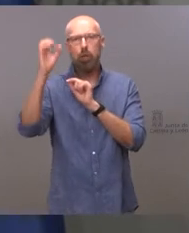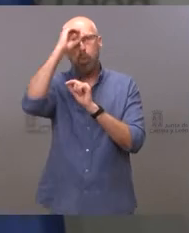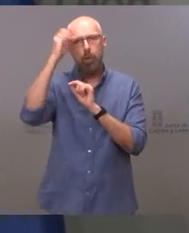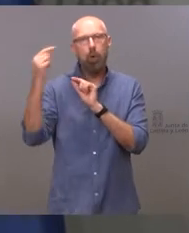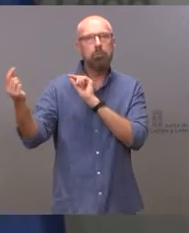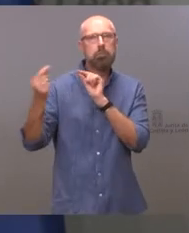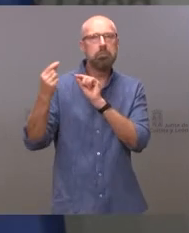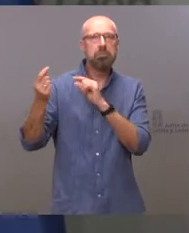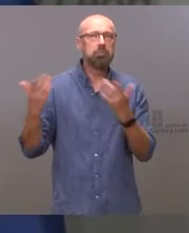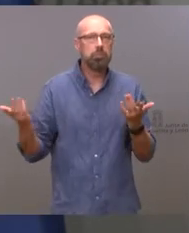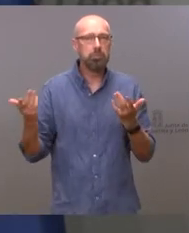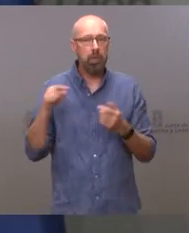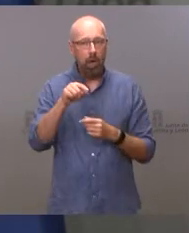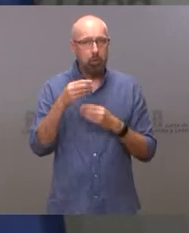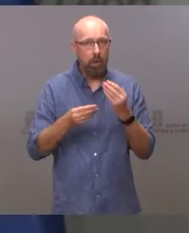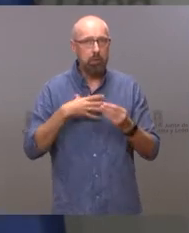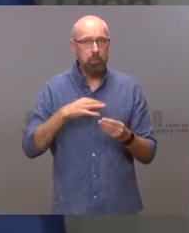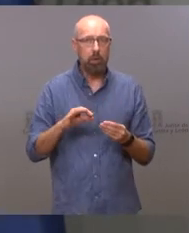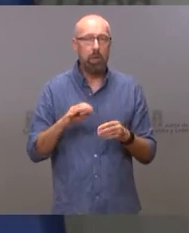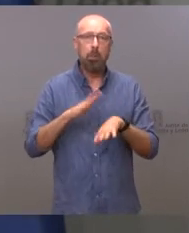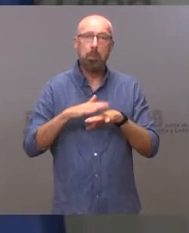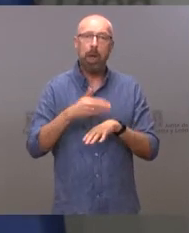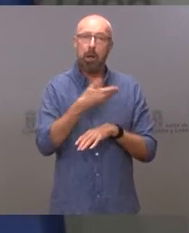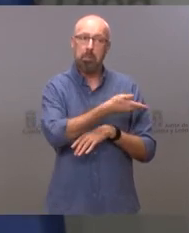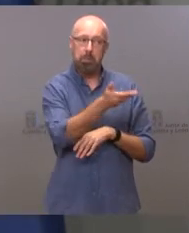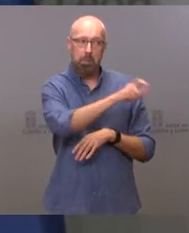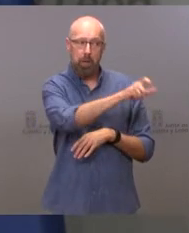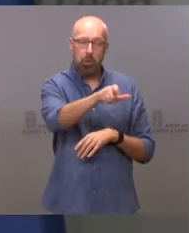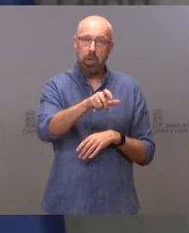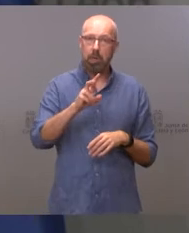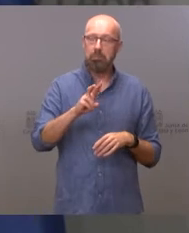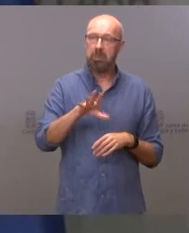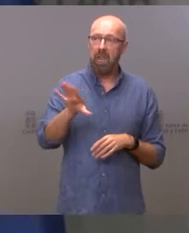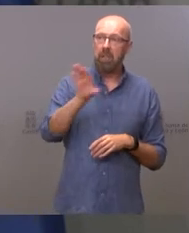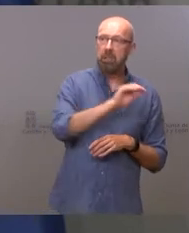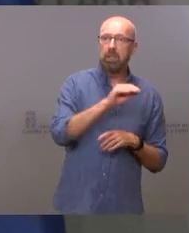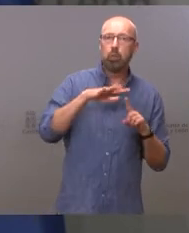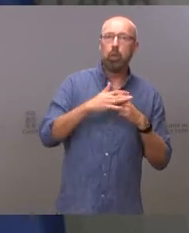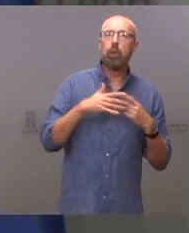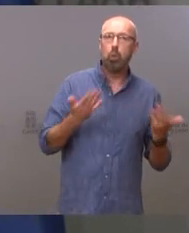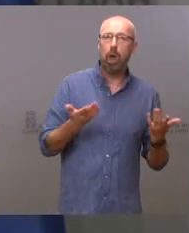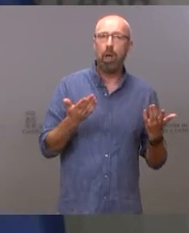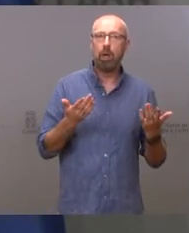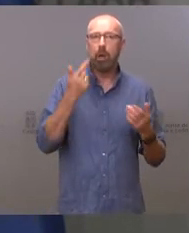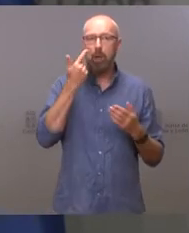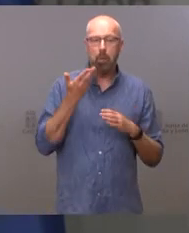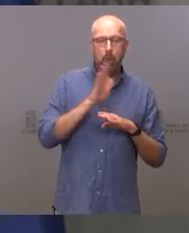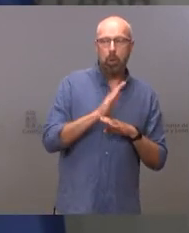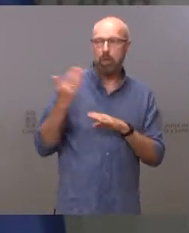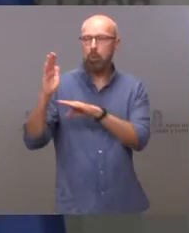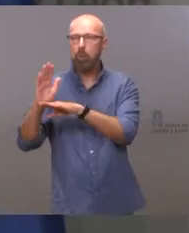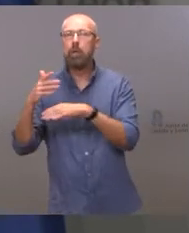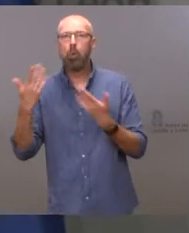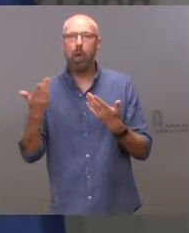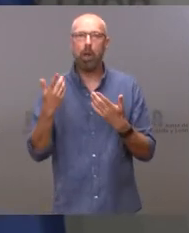porque quizás sería una manera de que los ciudadanos entendiesen qué es lo que pasa y qué es lo que propone cada uno. Yo siempre he entendido así la